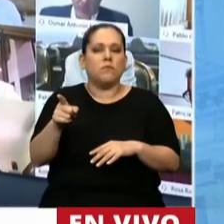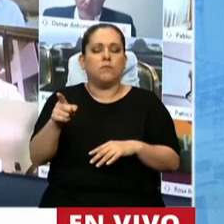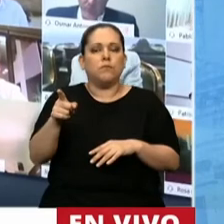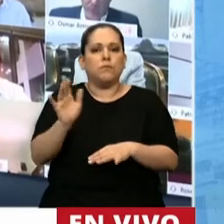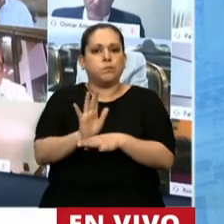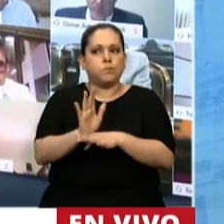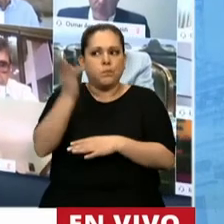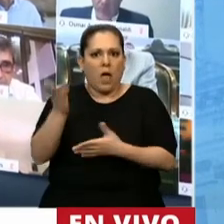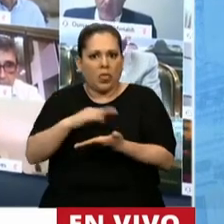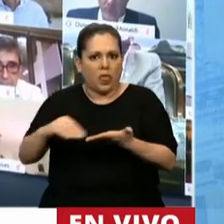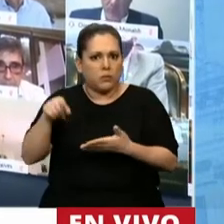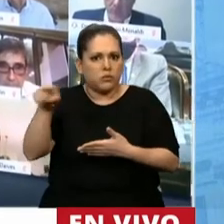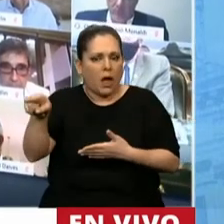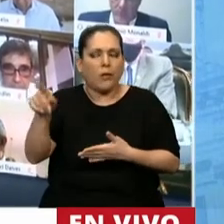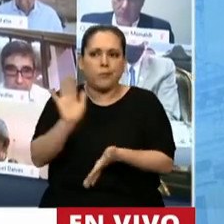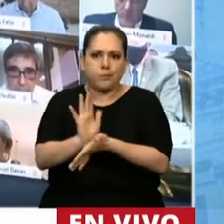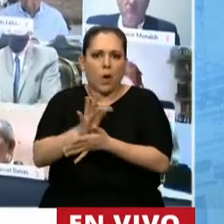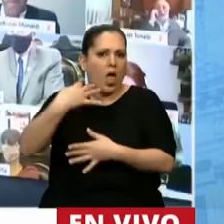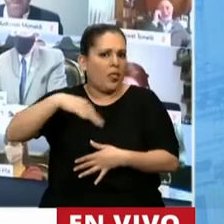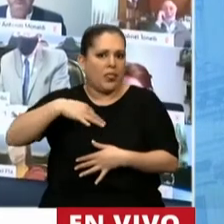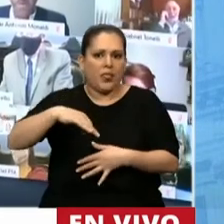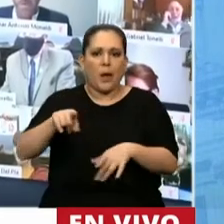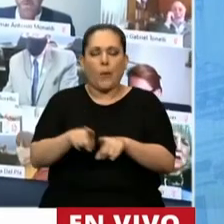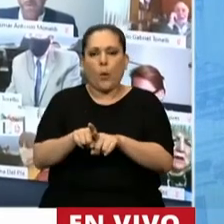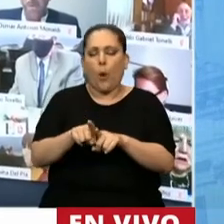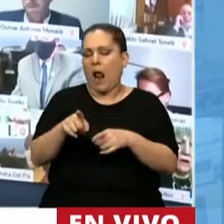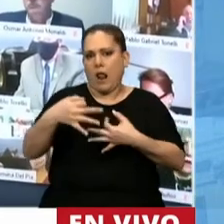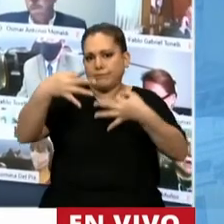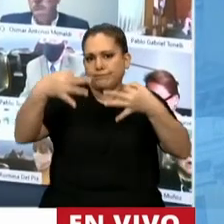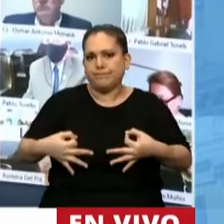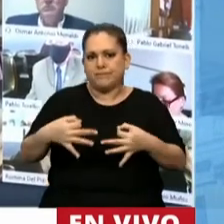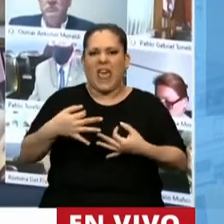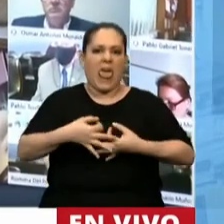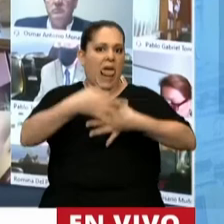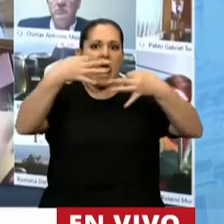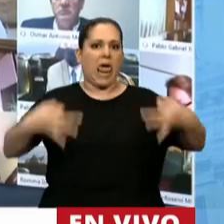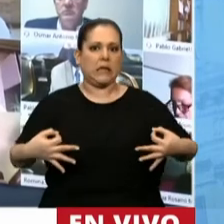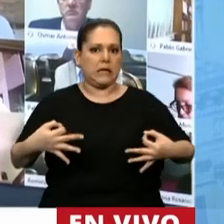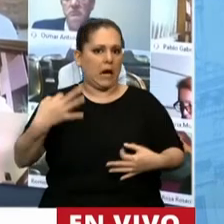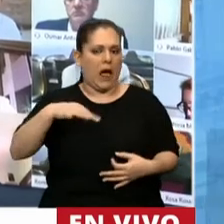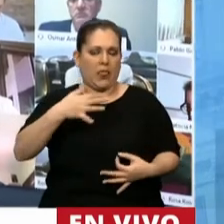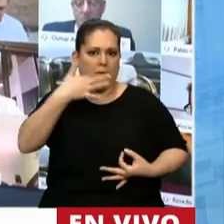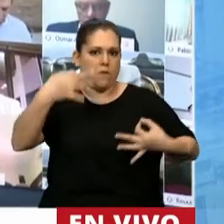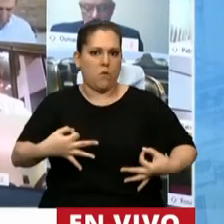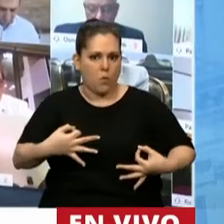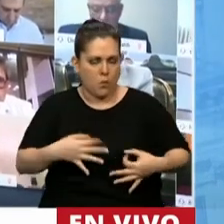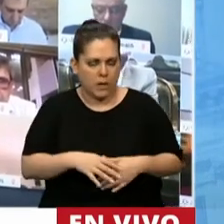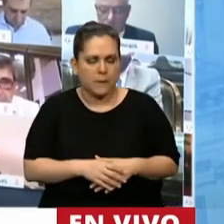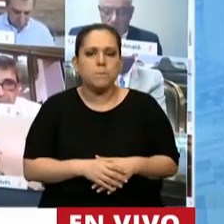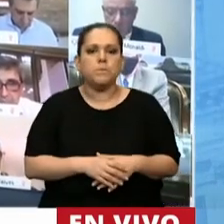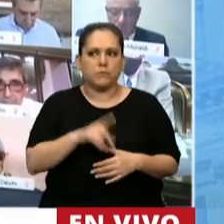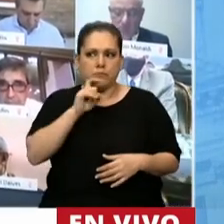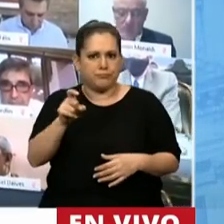investidura que ostenta y que está obligado a guardar tanto legal, moral como éticamente. También encontramos